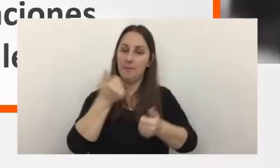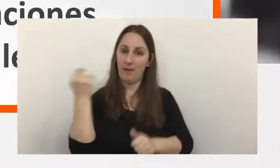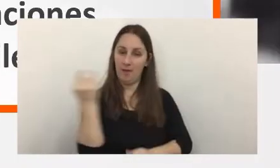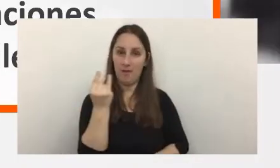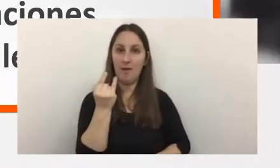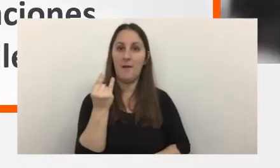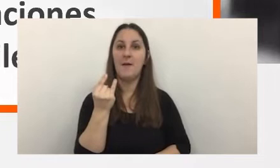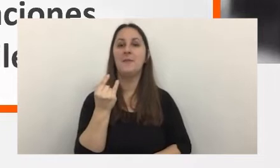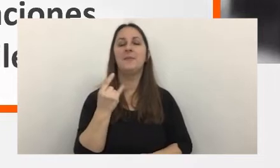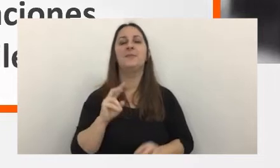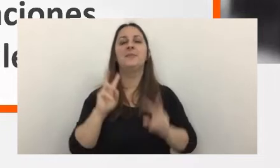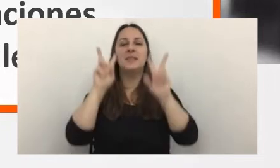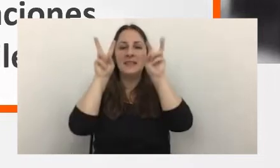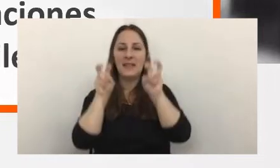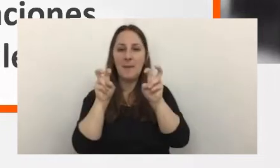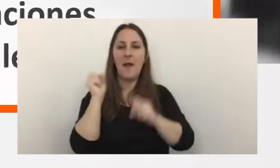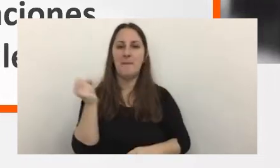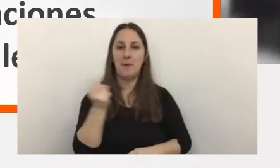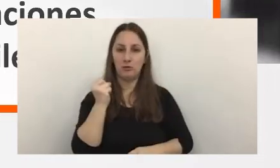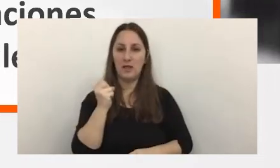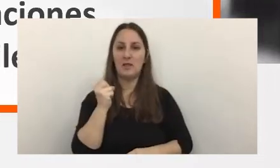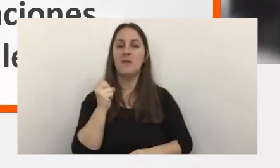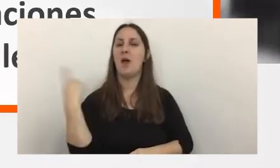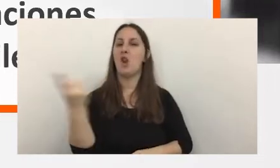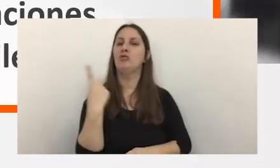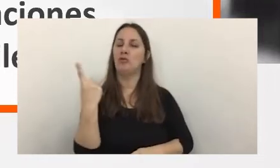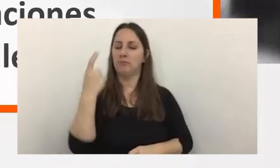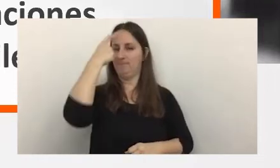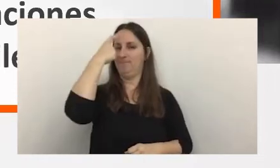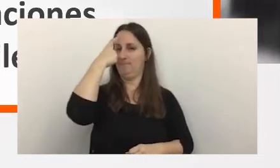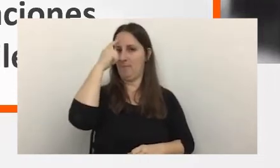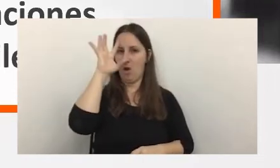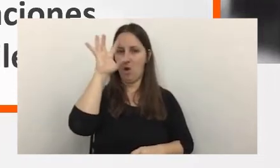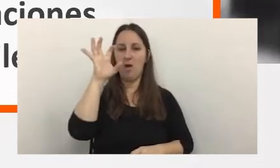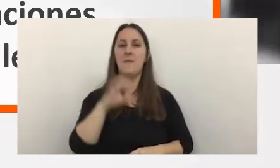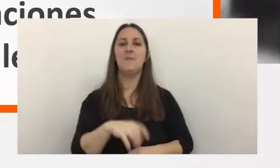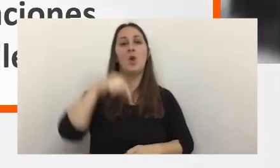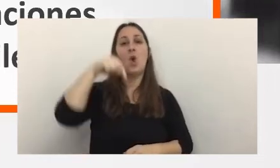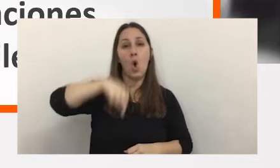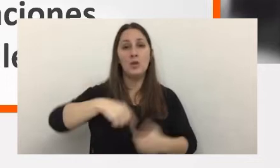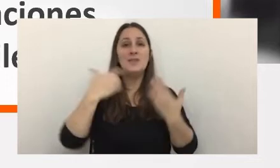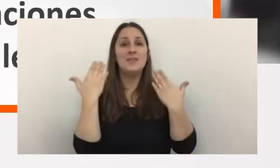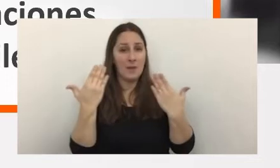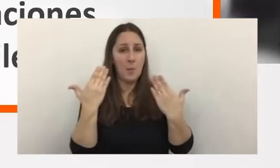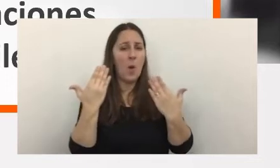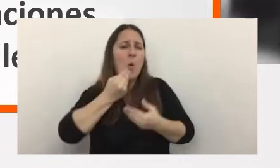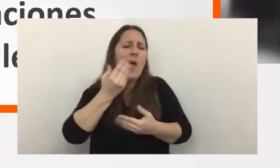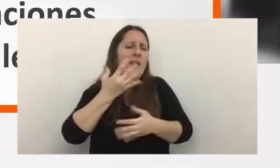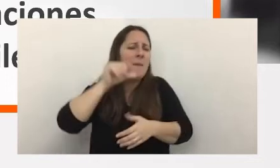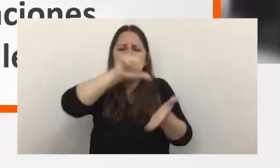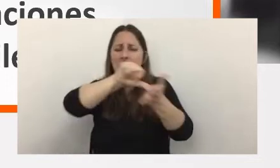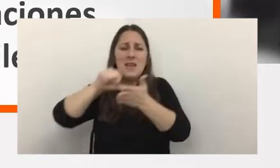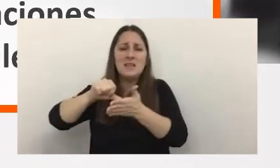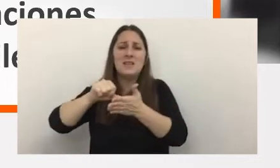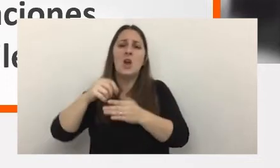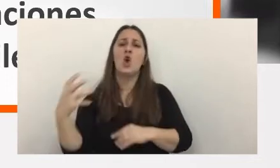tema importante para que incorporemos también como noción hoy es posible en cualquier lugar del mundo sacar un